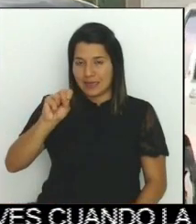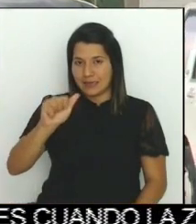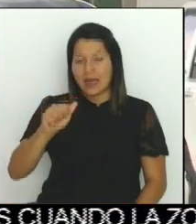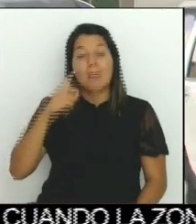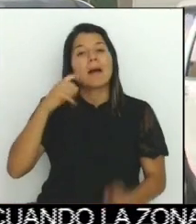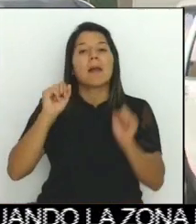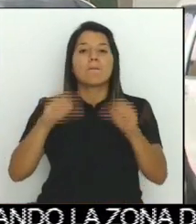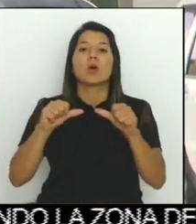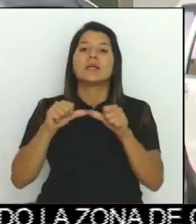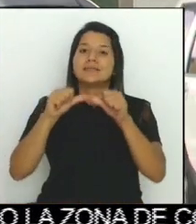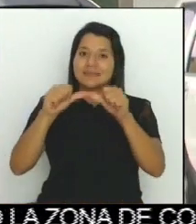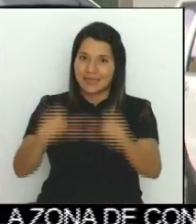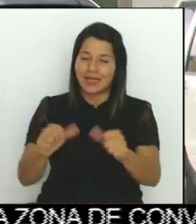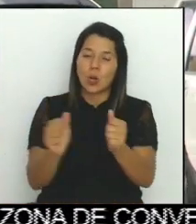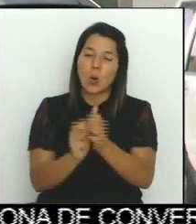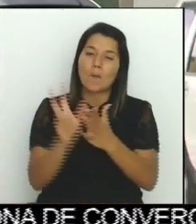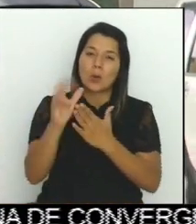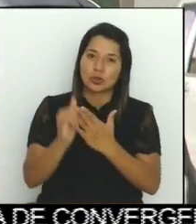carretera.